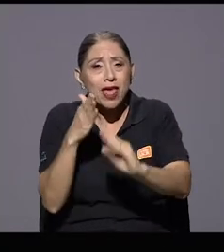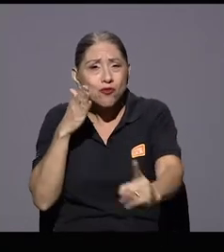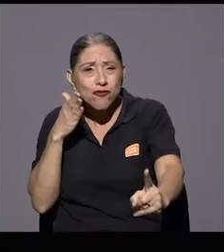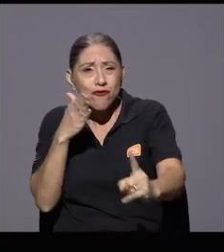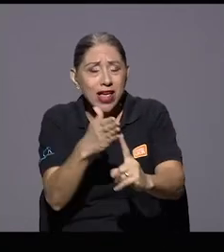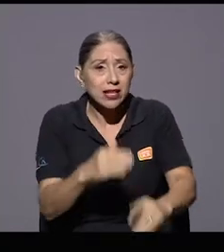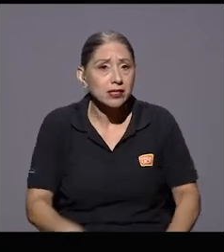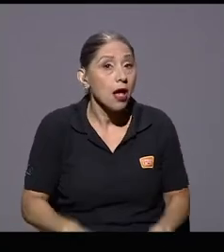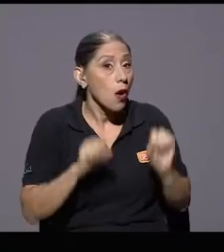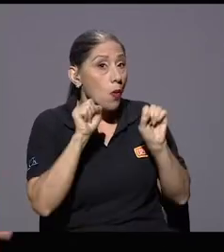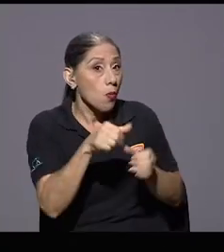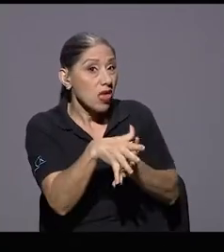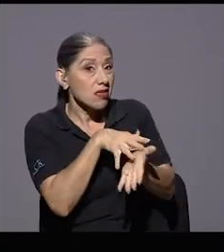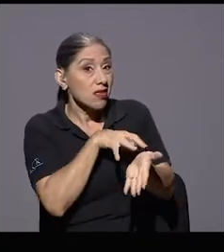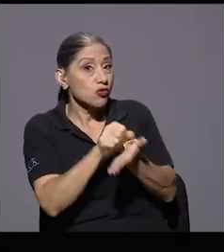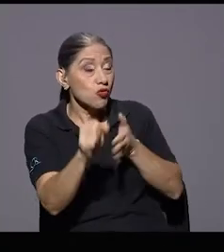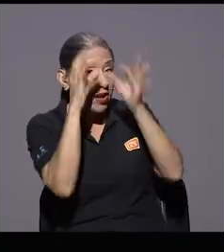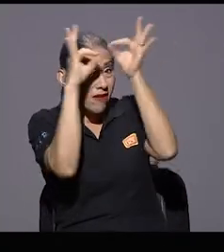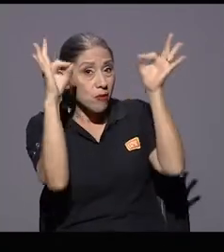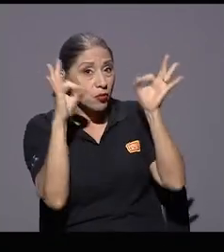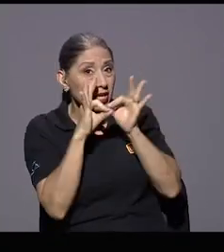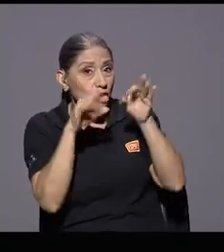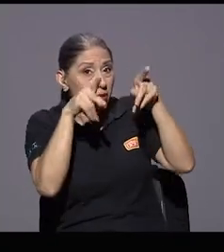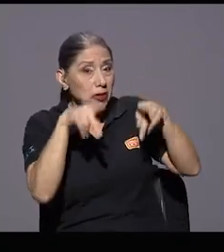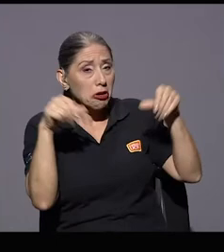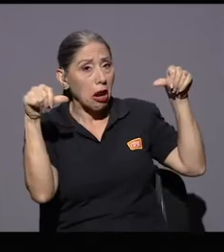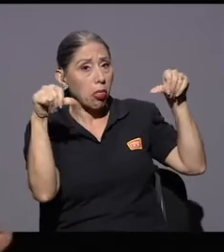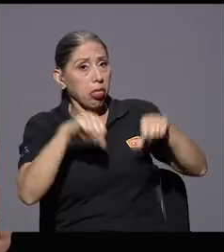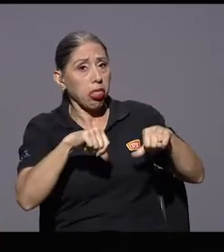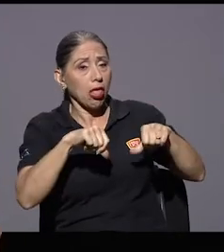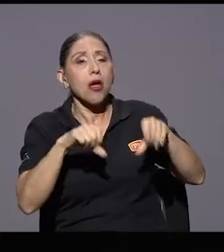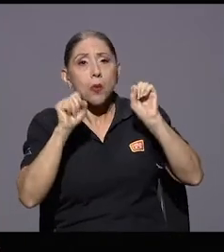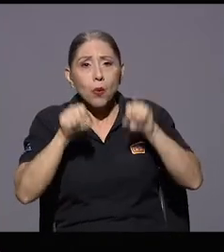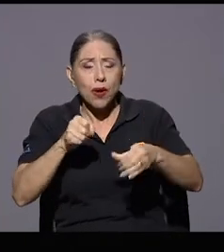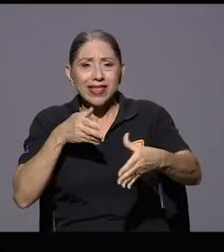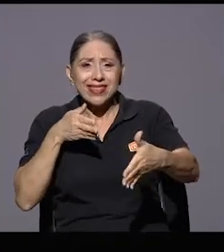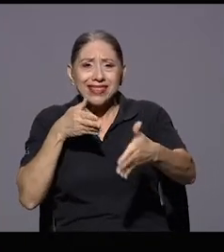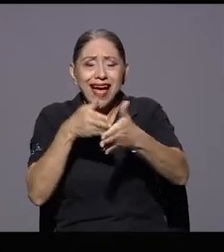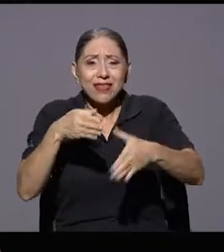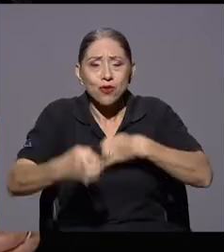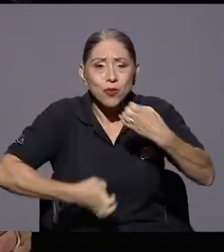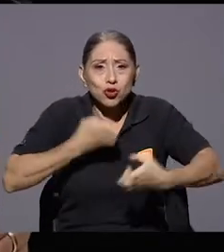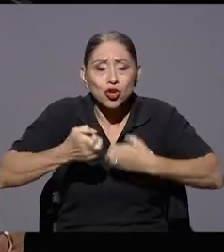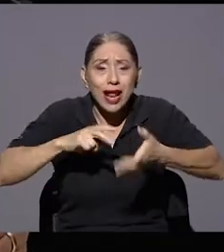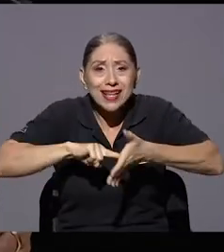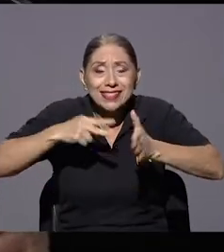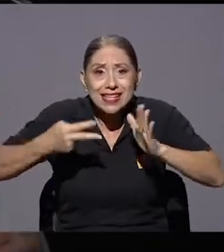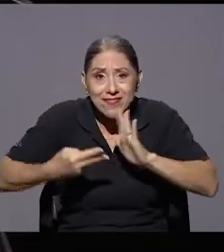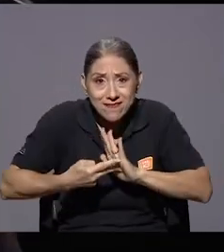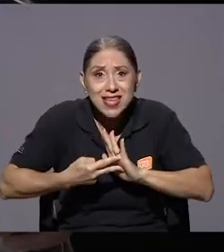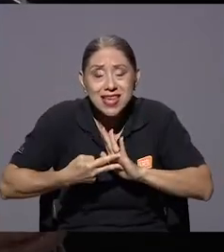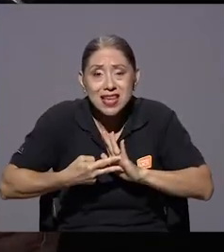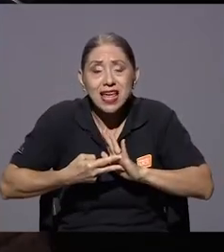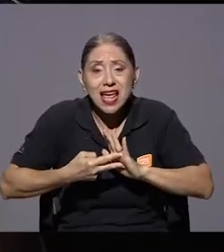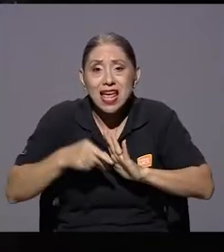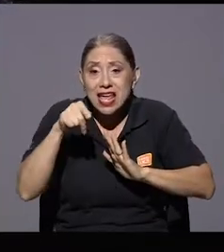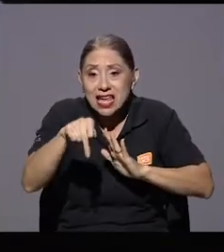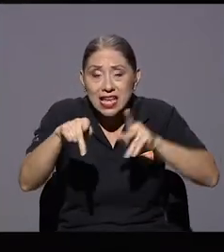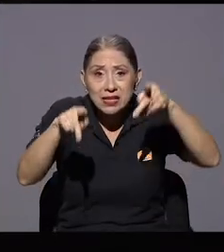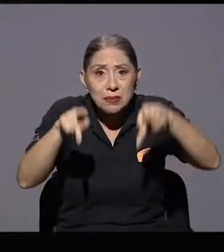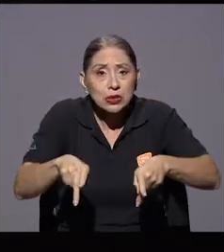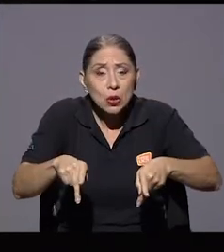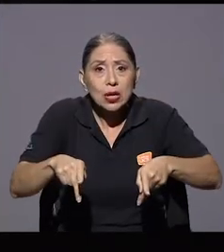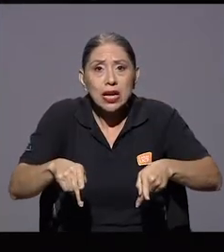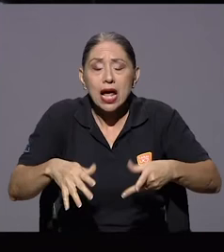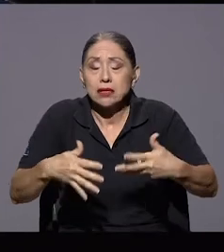Grave pueden destruir la reputación de una persona y le pueden hacer un daño emocional que le signifique inclusive llegar al borde de